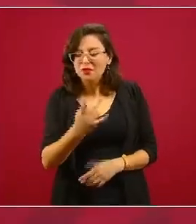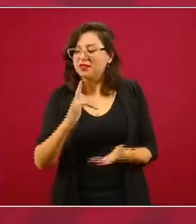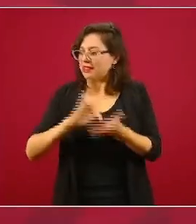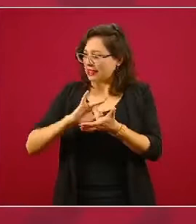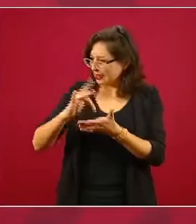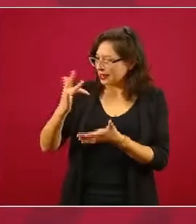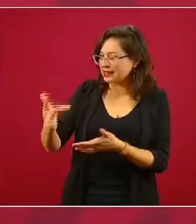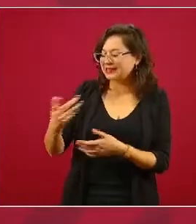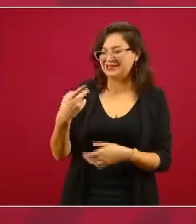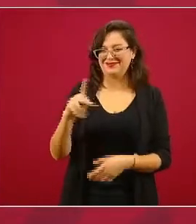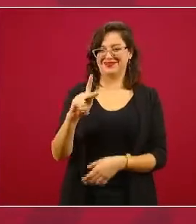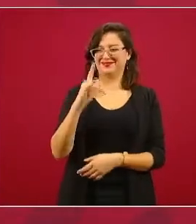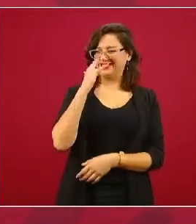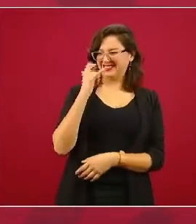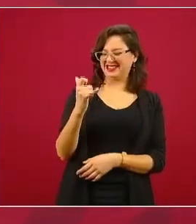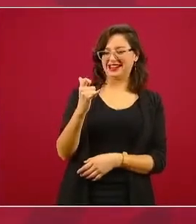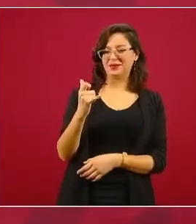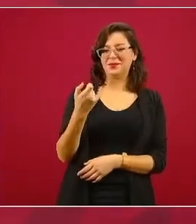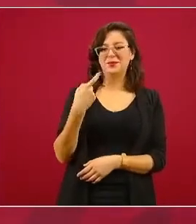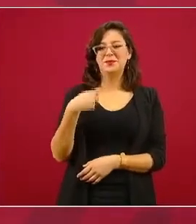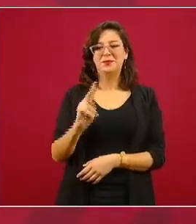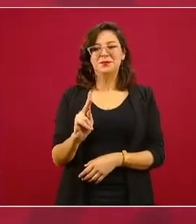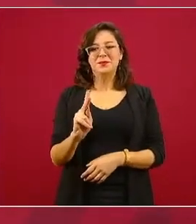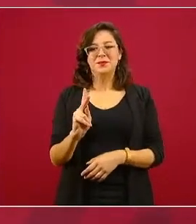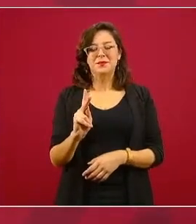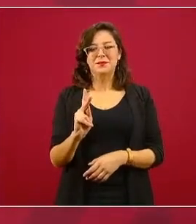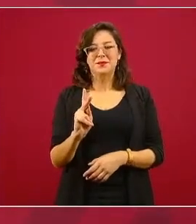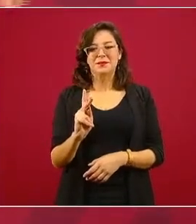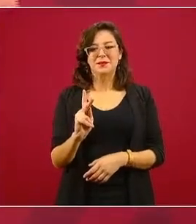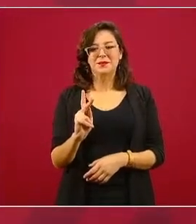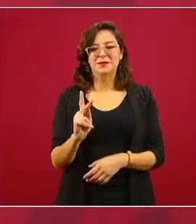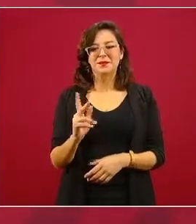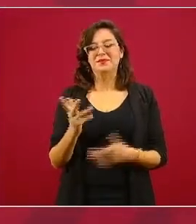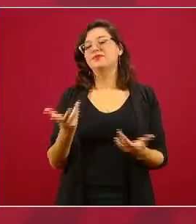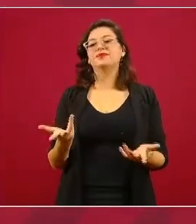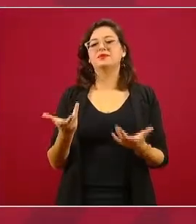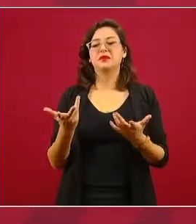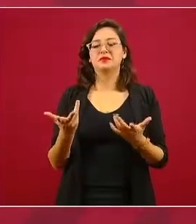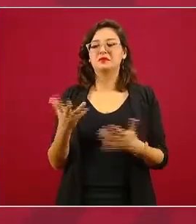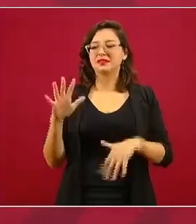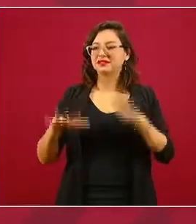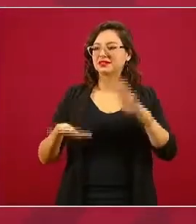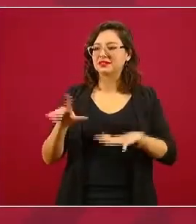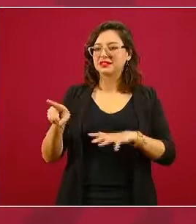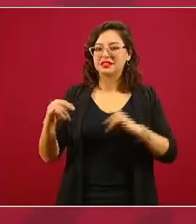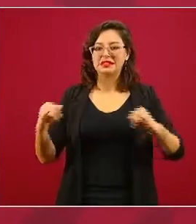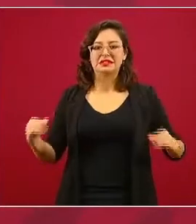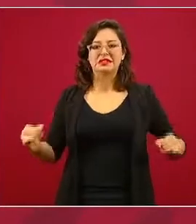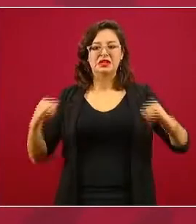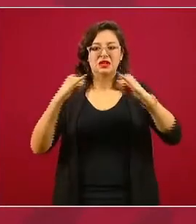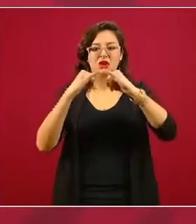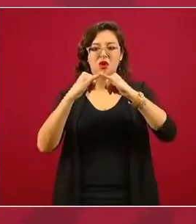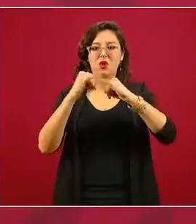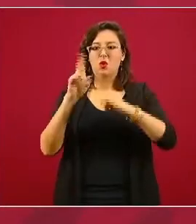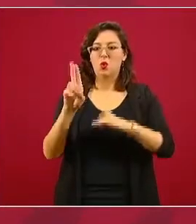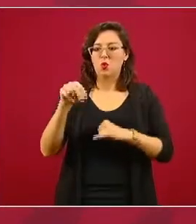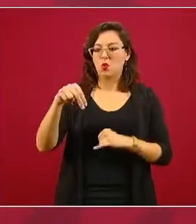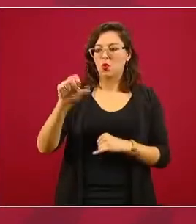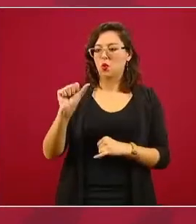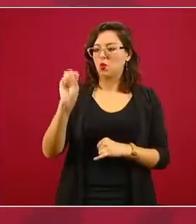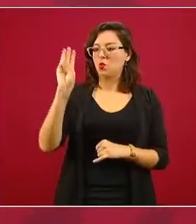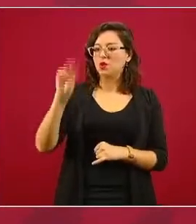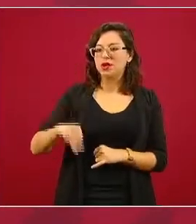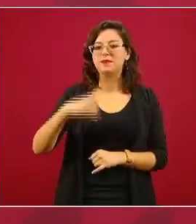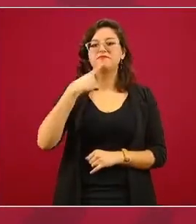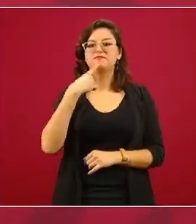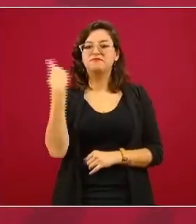útil. A veces es más útil cuando dice de una institución, la UNAM denuncia que no